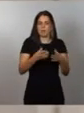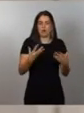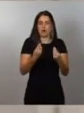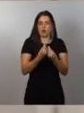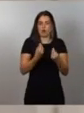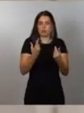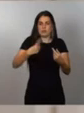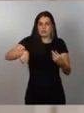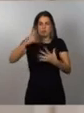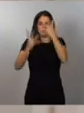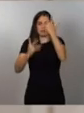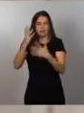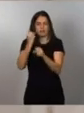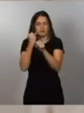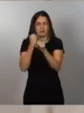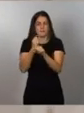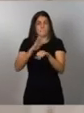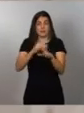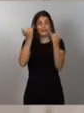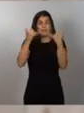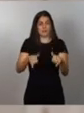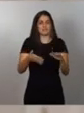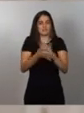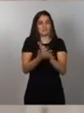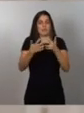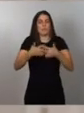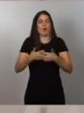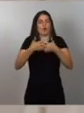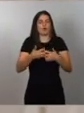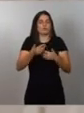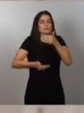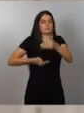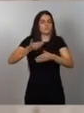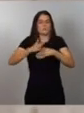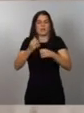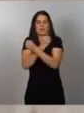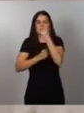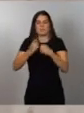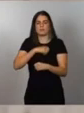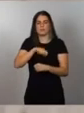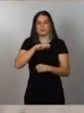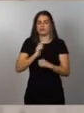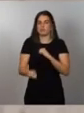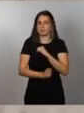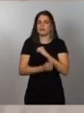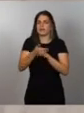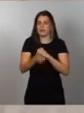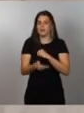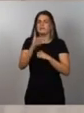que este acto siga siendo un motor clave de la economía española y de la generación de empleo,